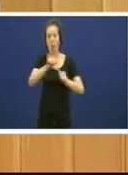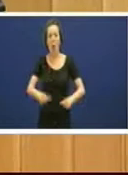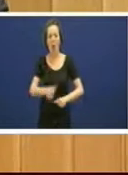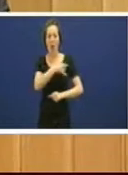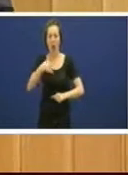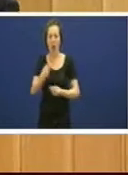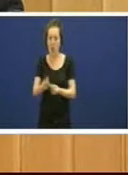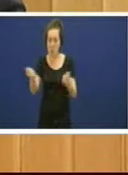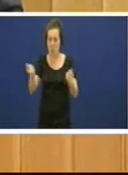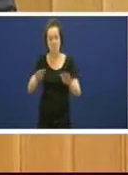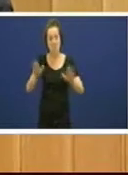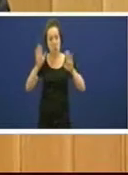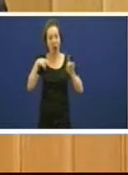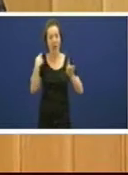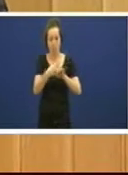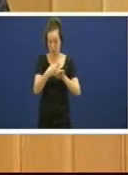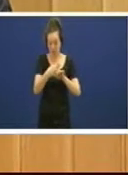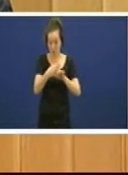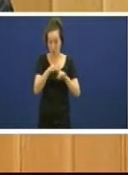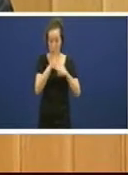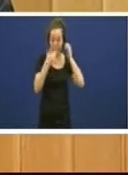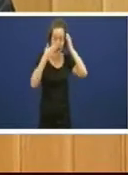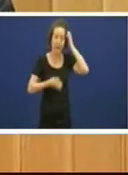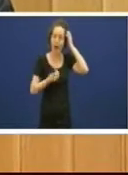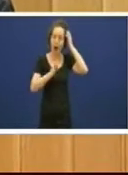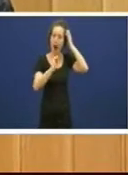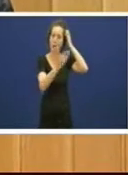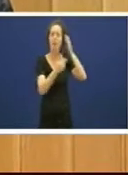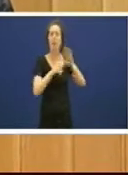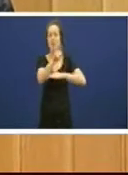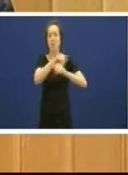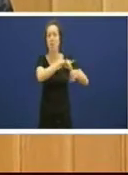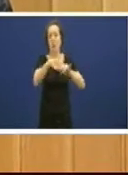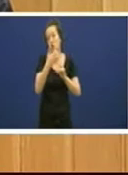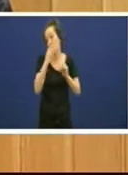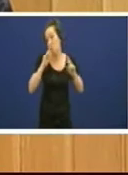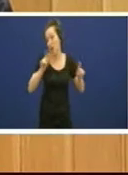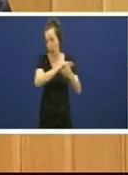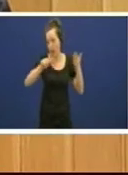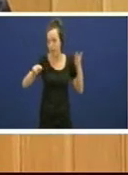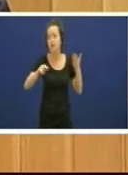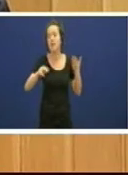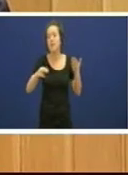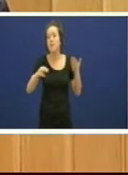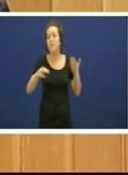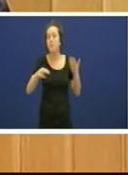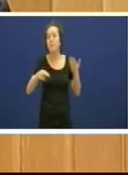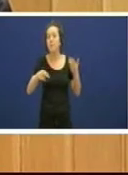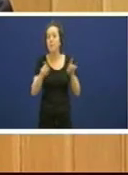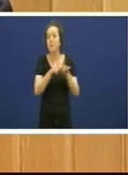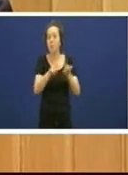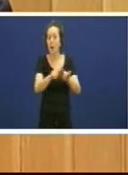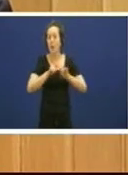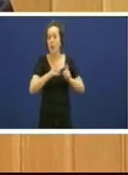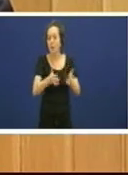ademais de porque ten unha incidencia no desenvolvemento dos territorios como é o caso de Galicia que máis o precisan financiamento